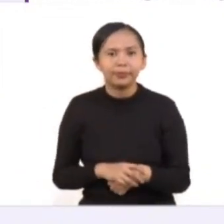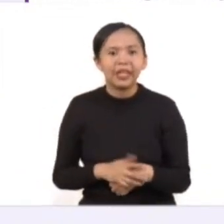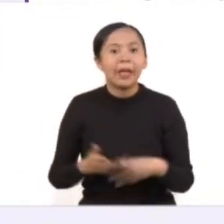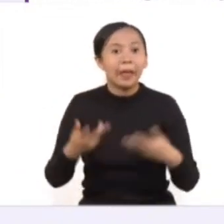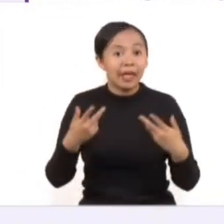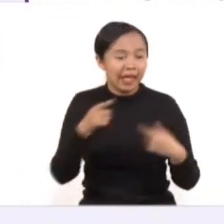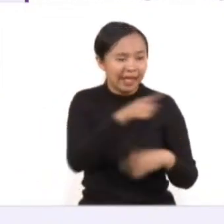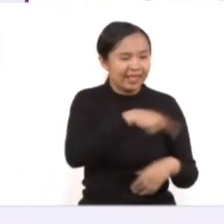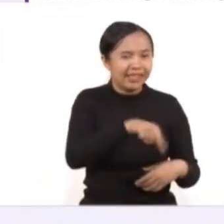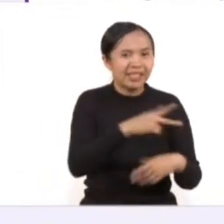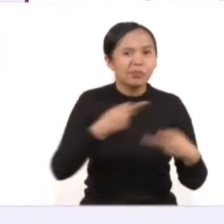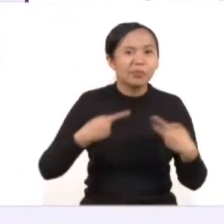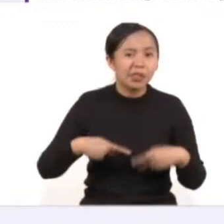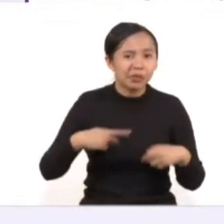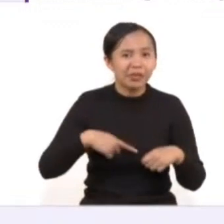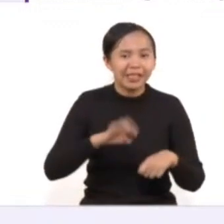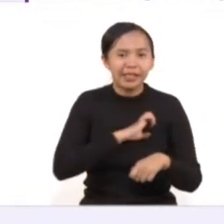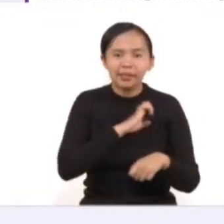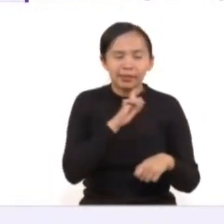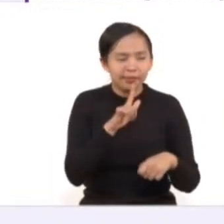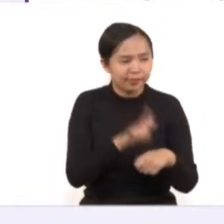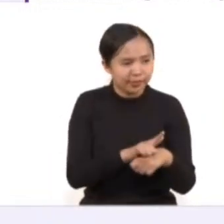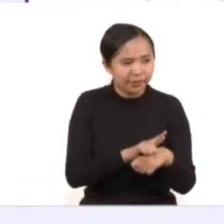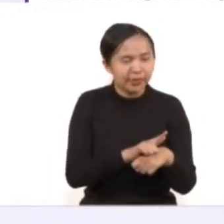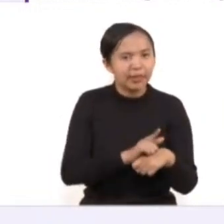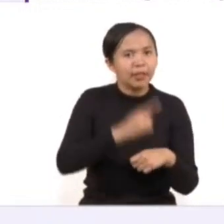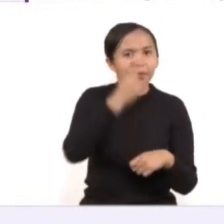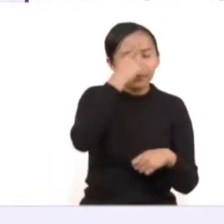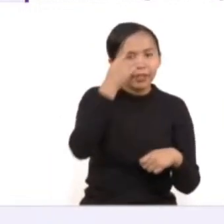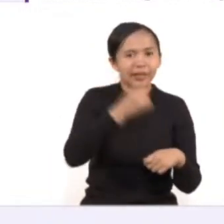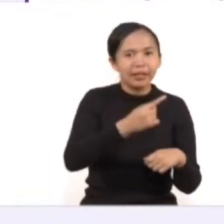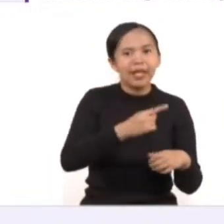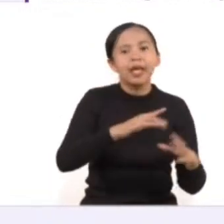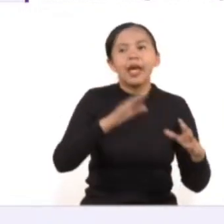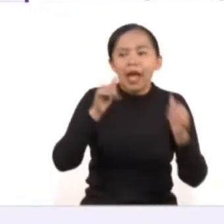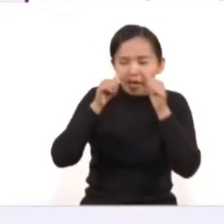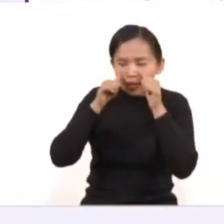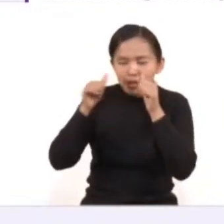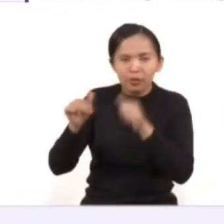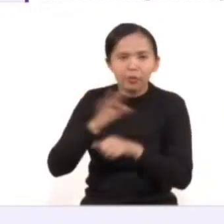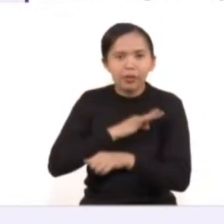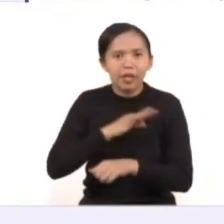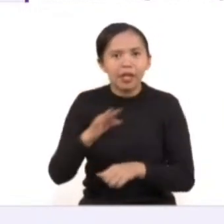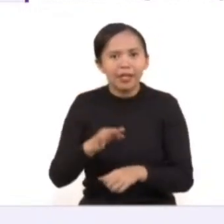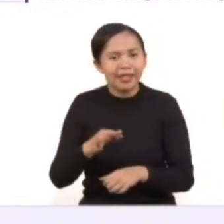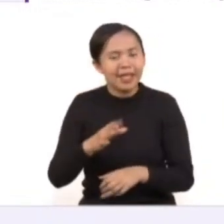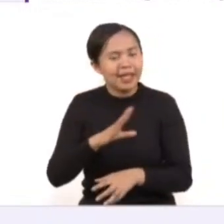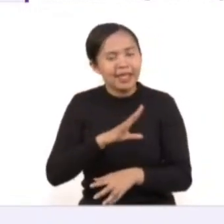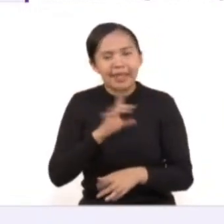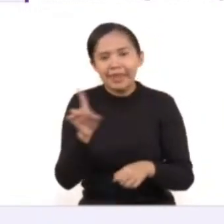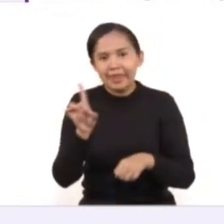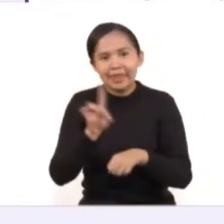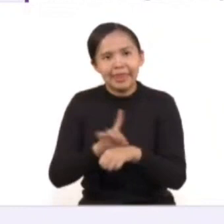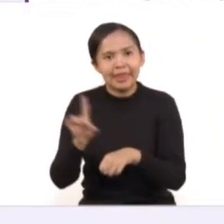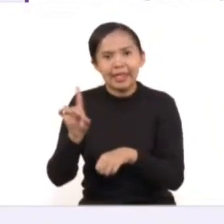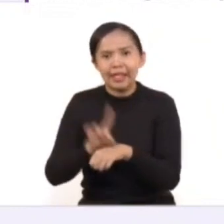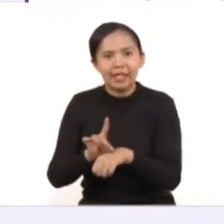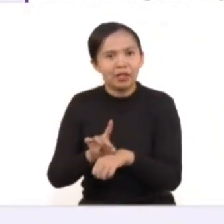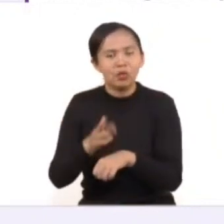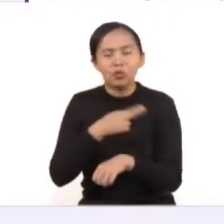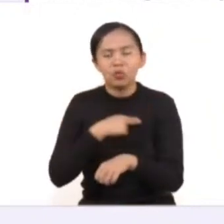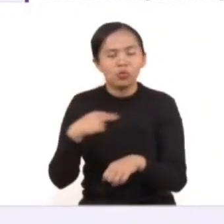personal especializado, las 24 horas, los siete días de la semana, estaremos dedicados a cumplir